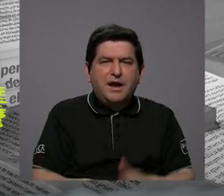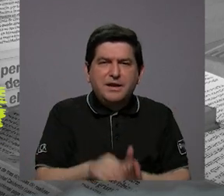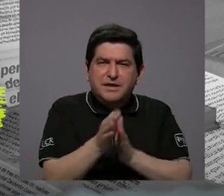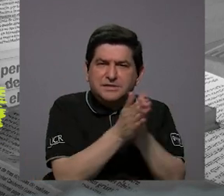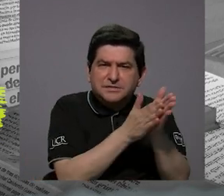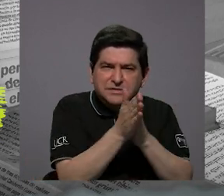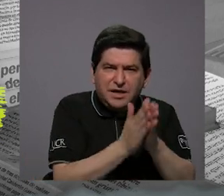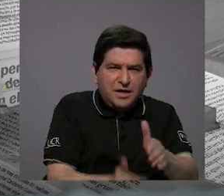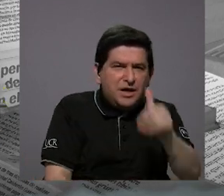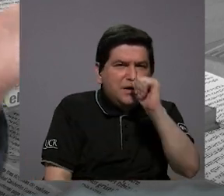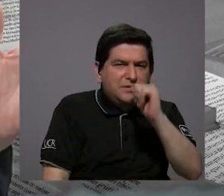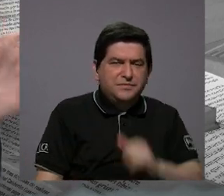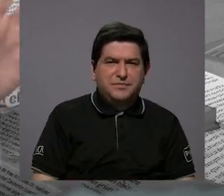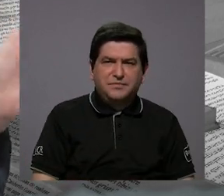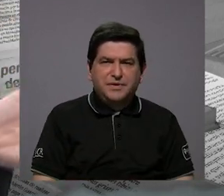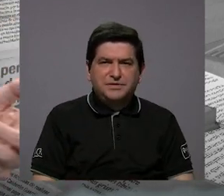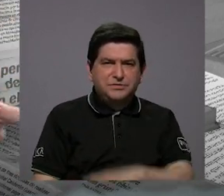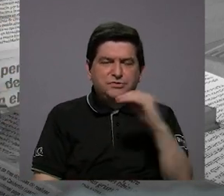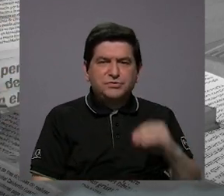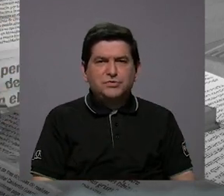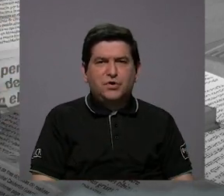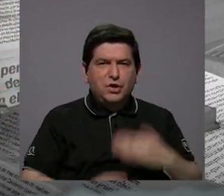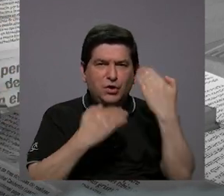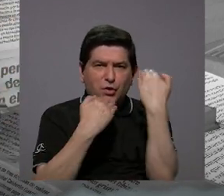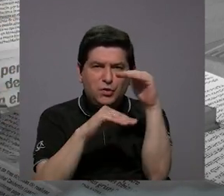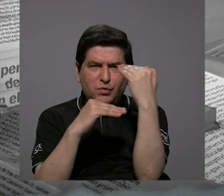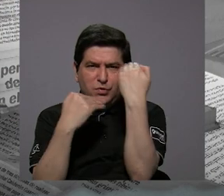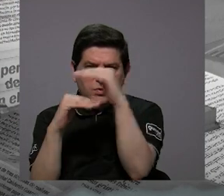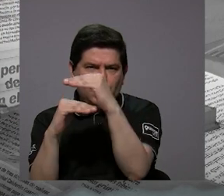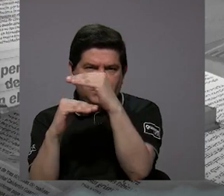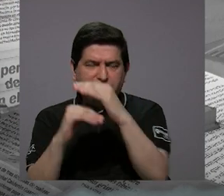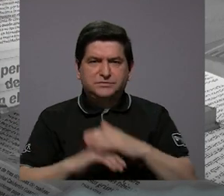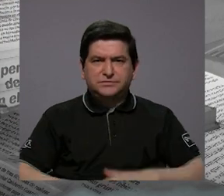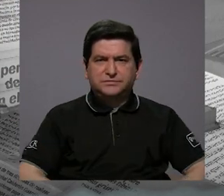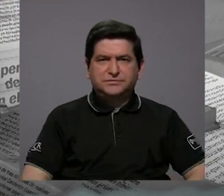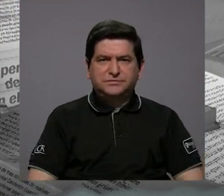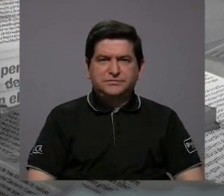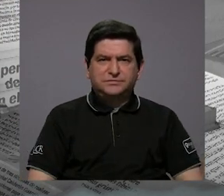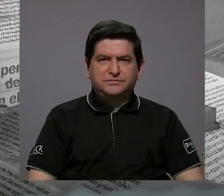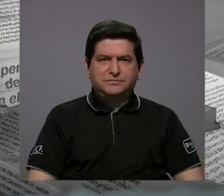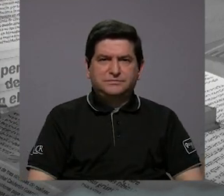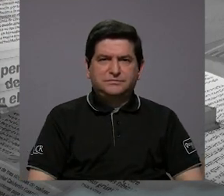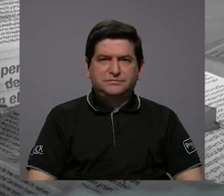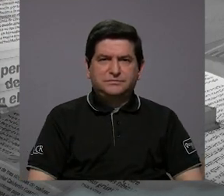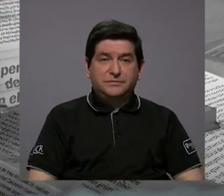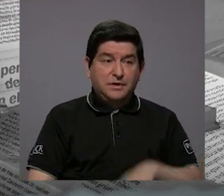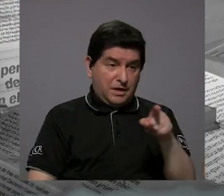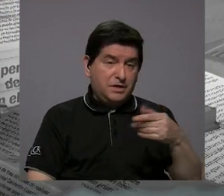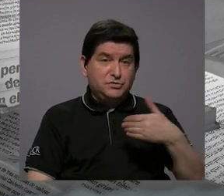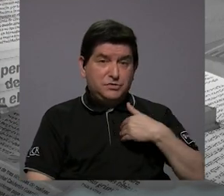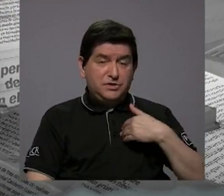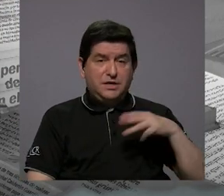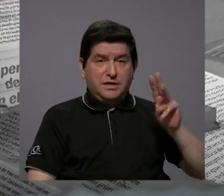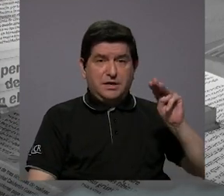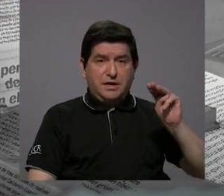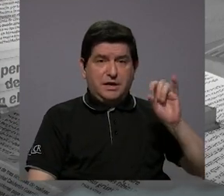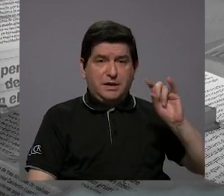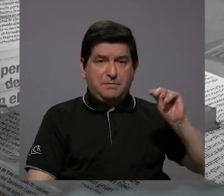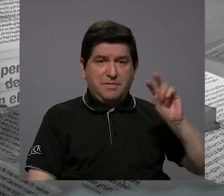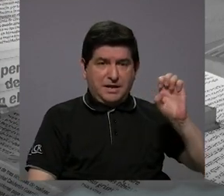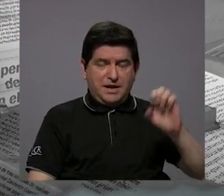captación, la delimitación, eso le toca al MINAE